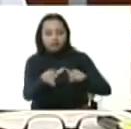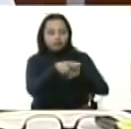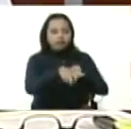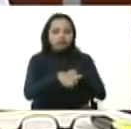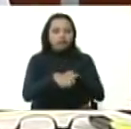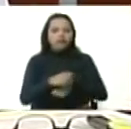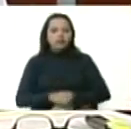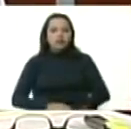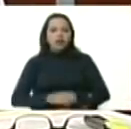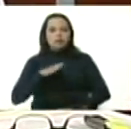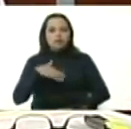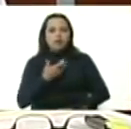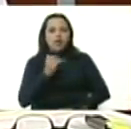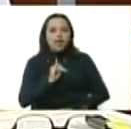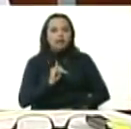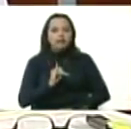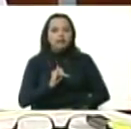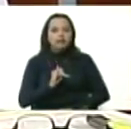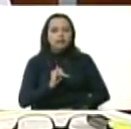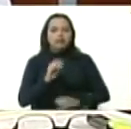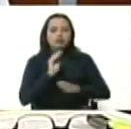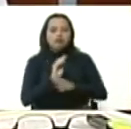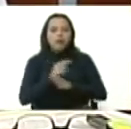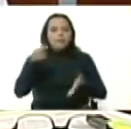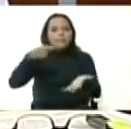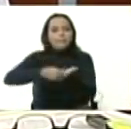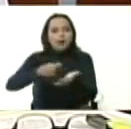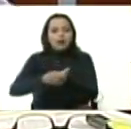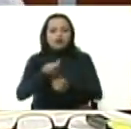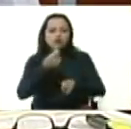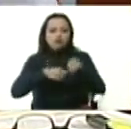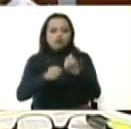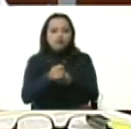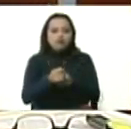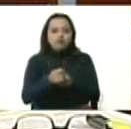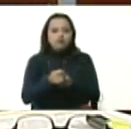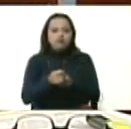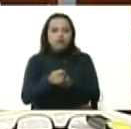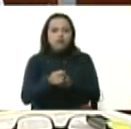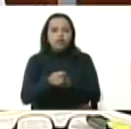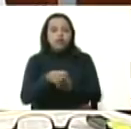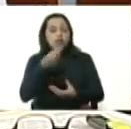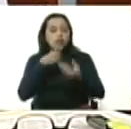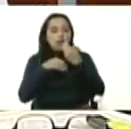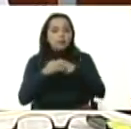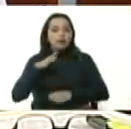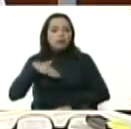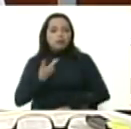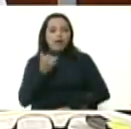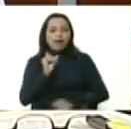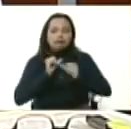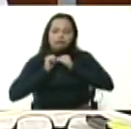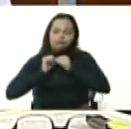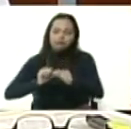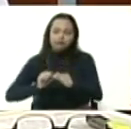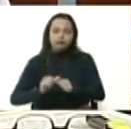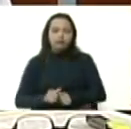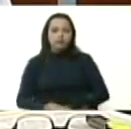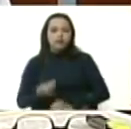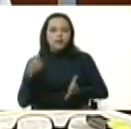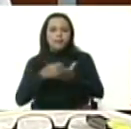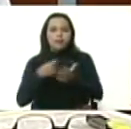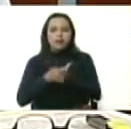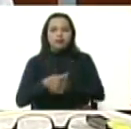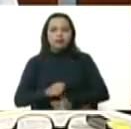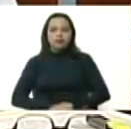tengan garantía del pago de su cosecha del pago de su producto se mantenga el precio de la materia prima o commodity